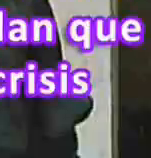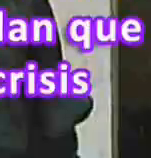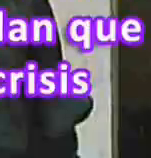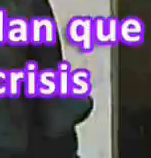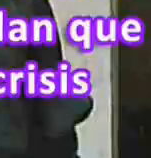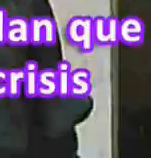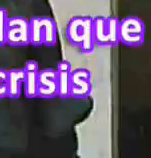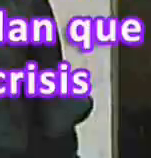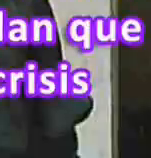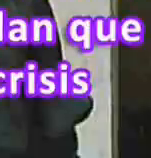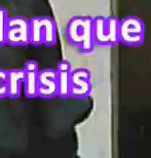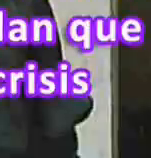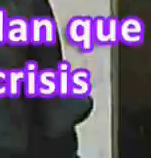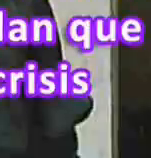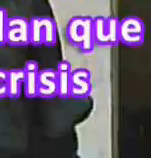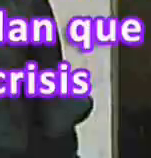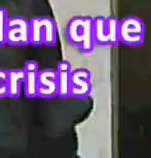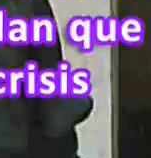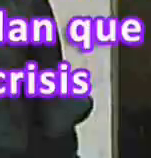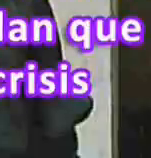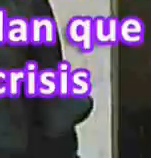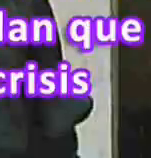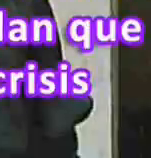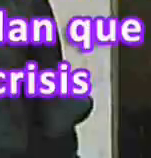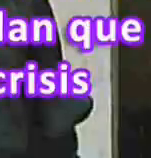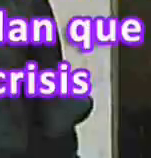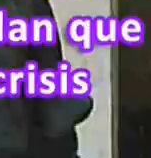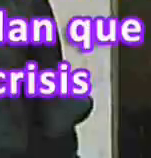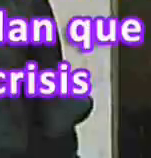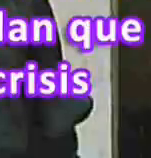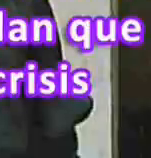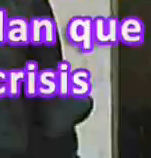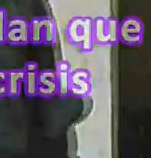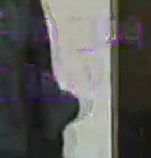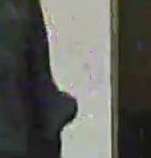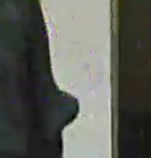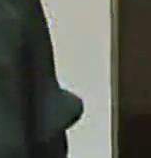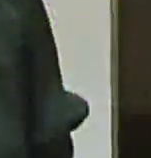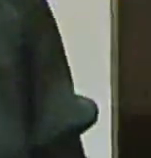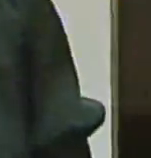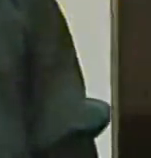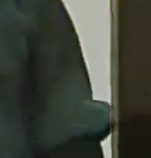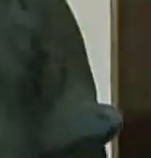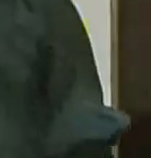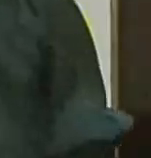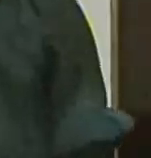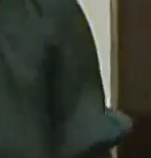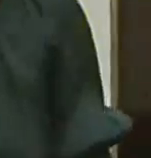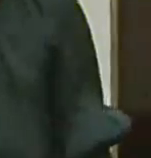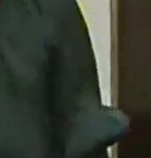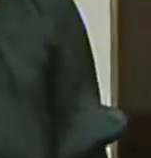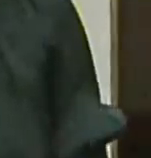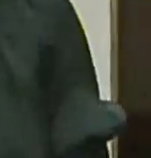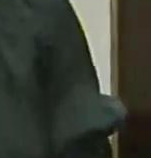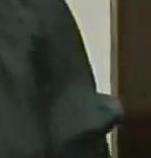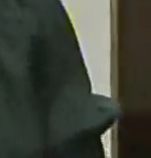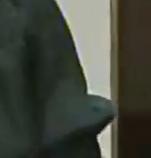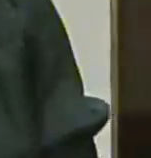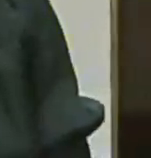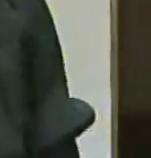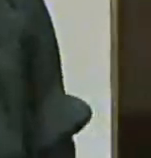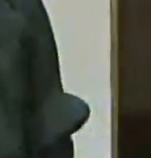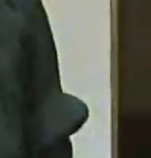No obstante, esta tarde habrá otro buen momento para el debate del Estado de la Nación, la alternativa completa